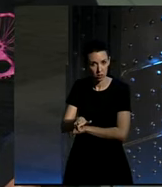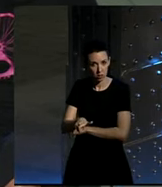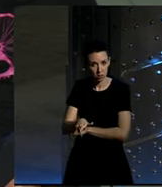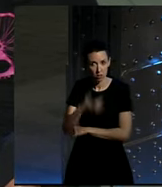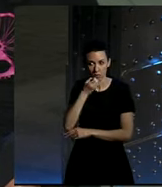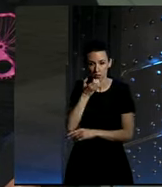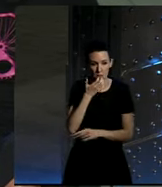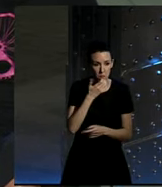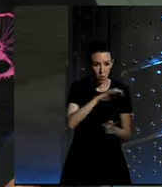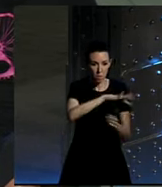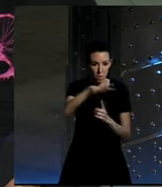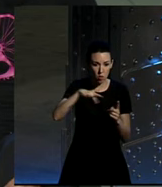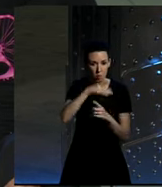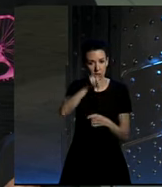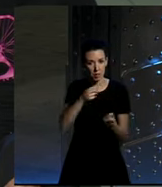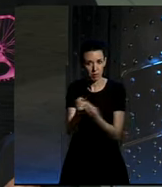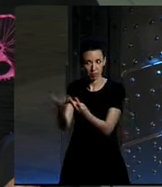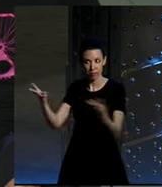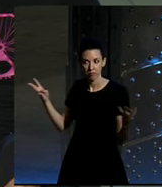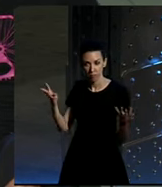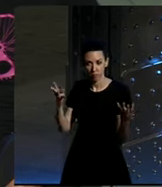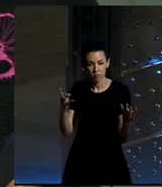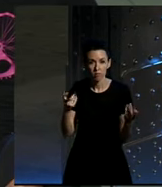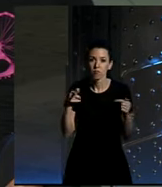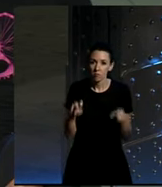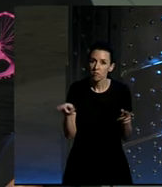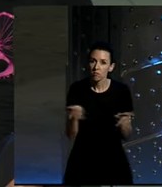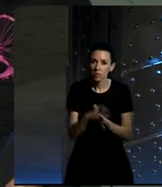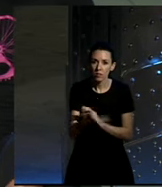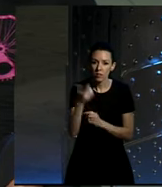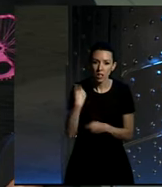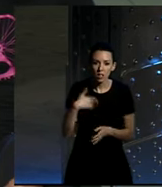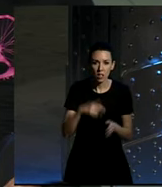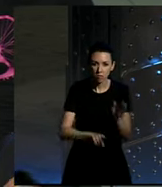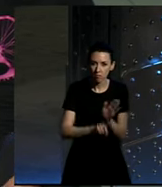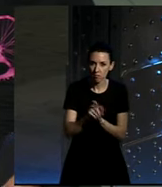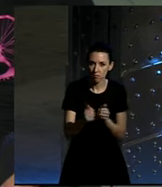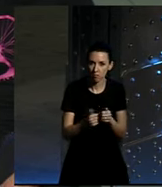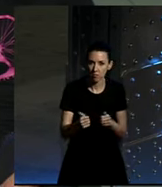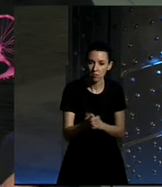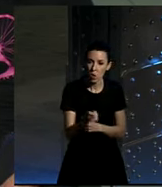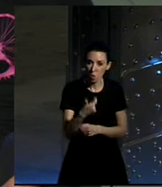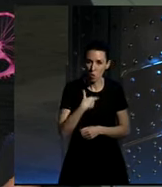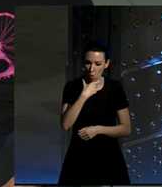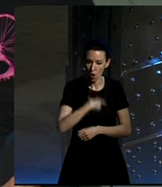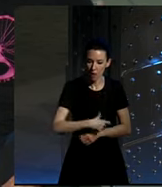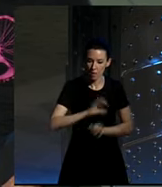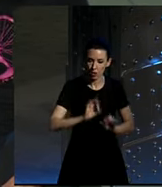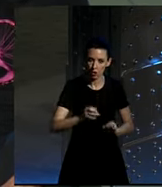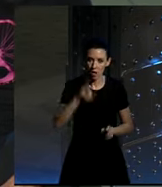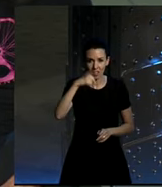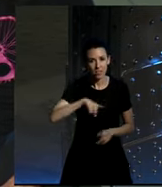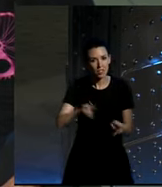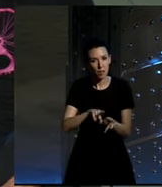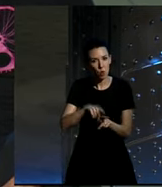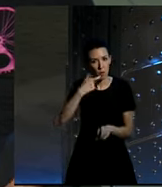medio ambiente y con los demás que me rodean y eso ya creo que es un pequeño avance que he hecho conmigo como persona y conmigo como